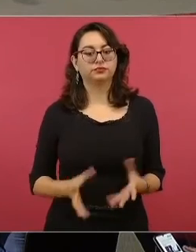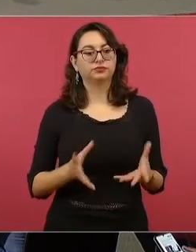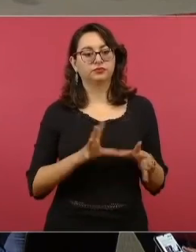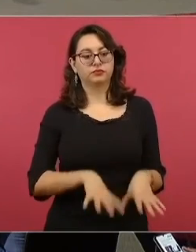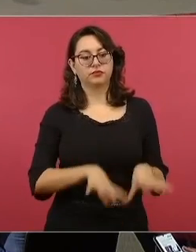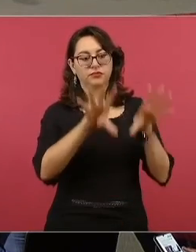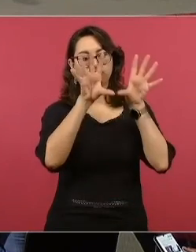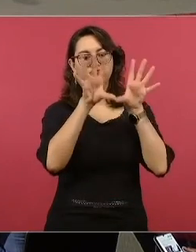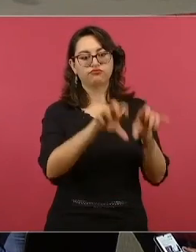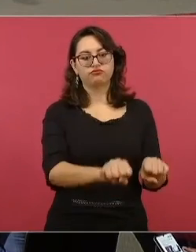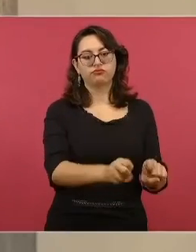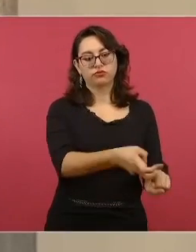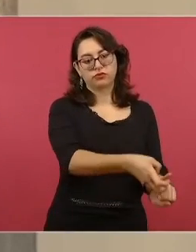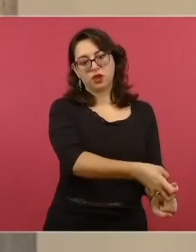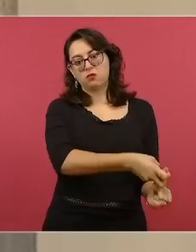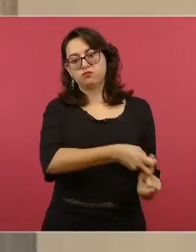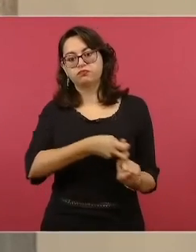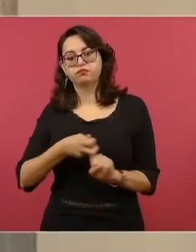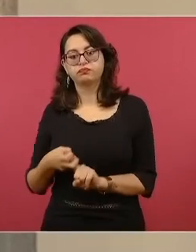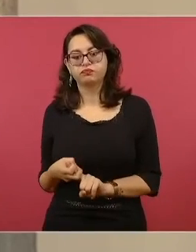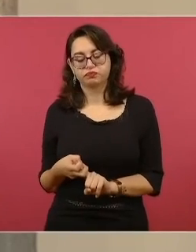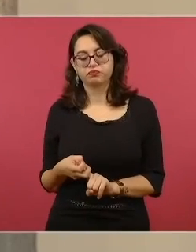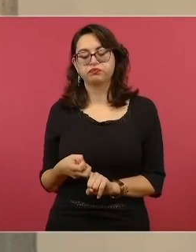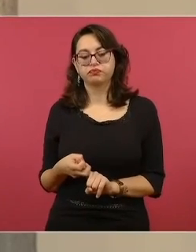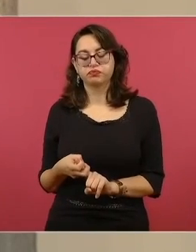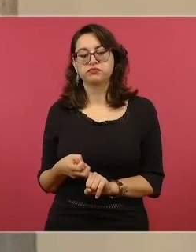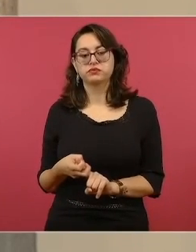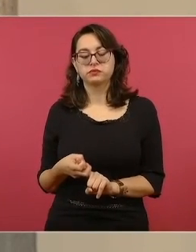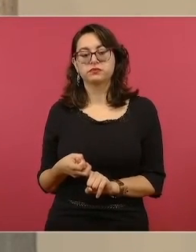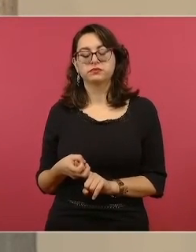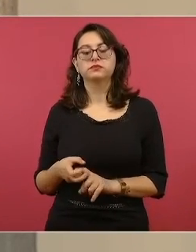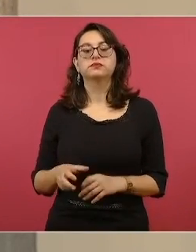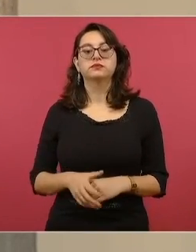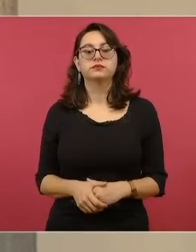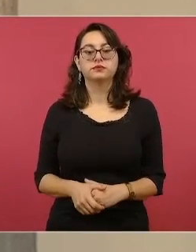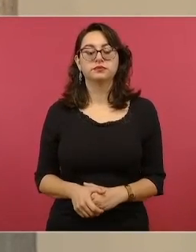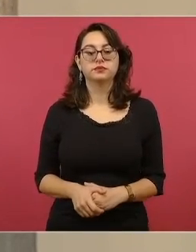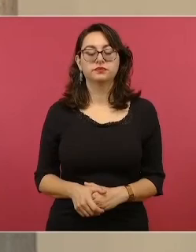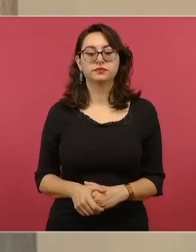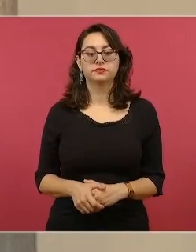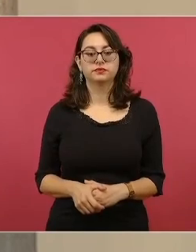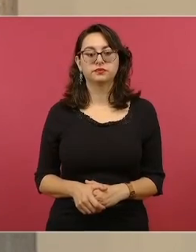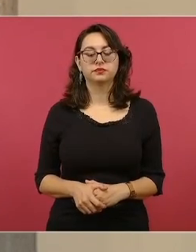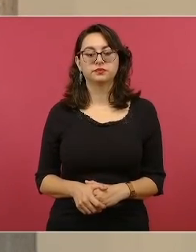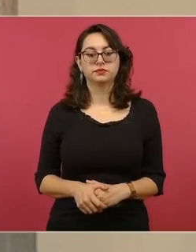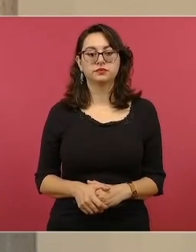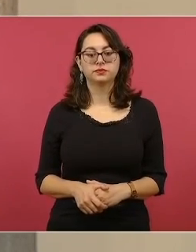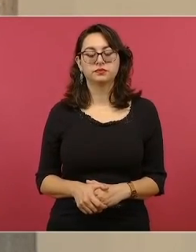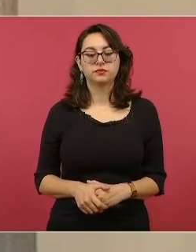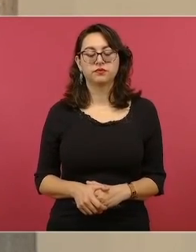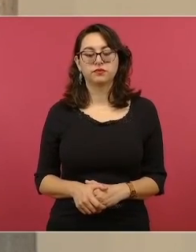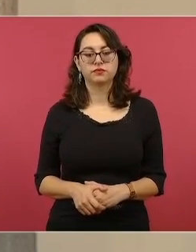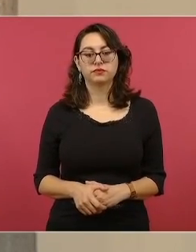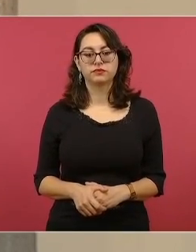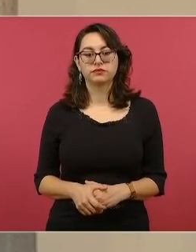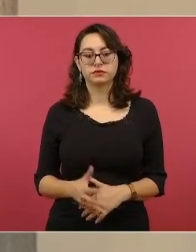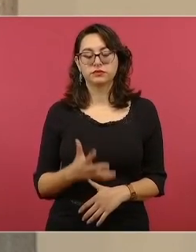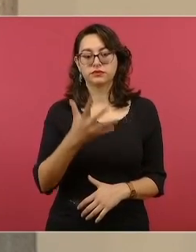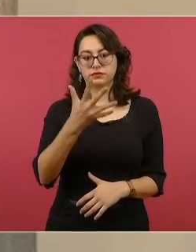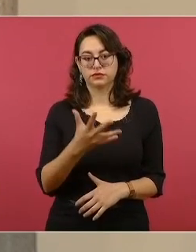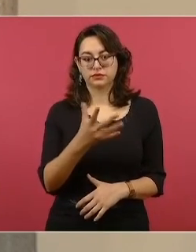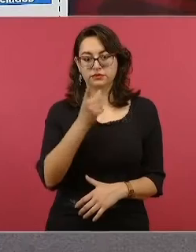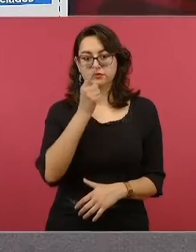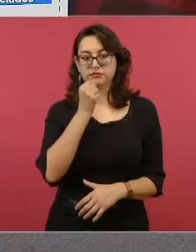desaparición forzada en Santa Teresa de ese municipio. Los cinco policías